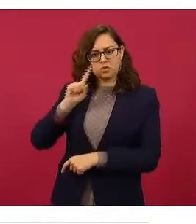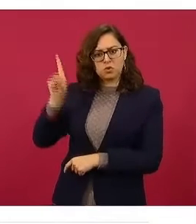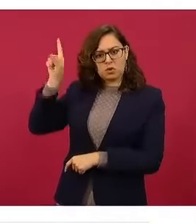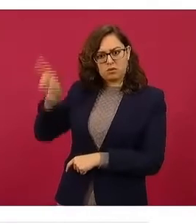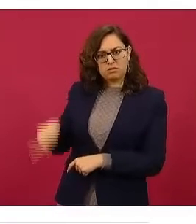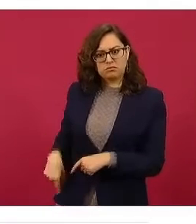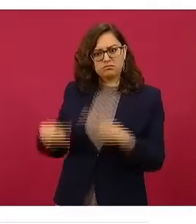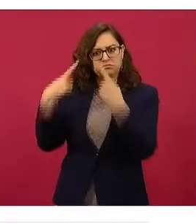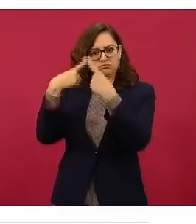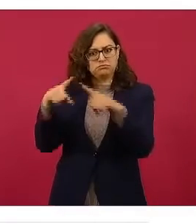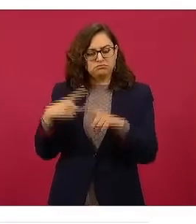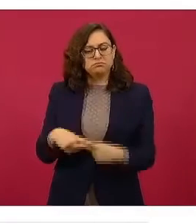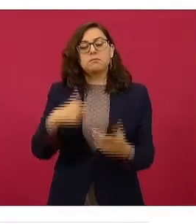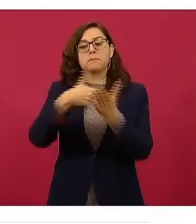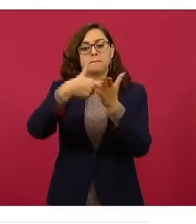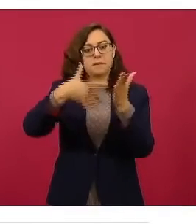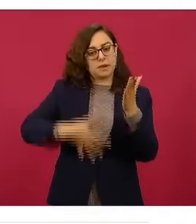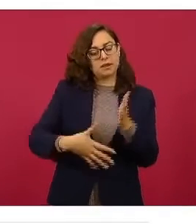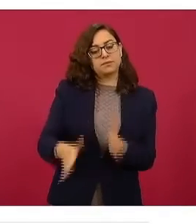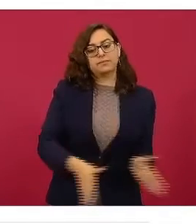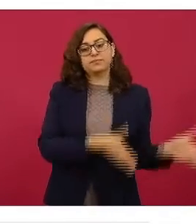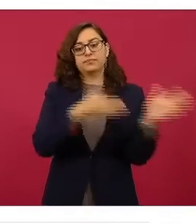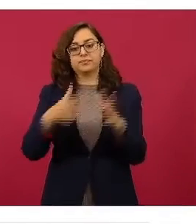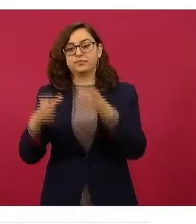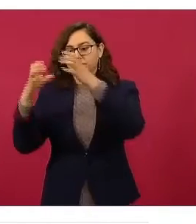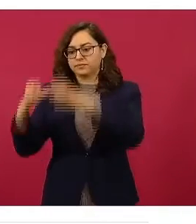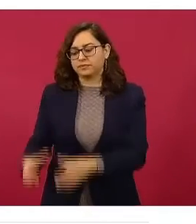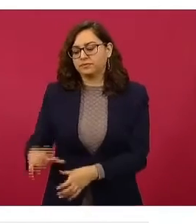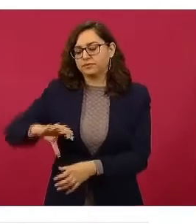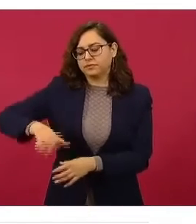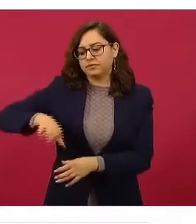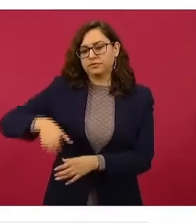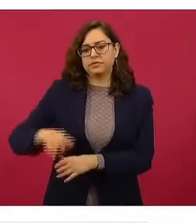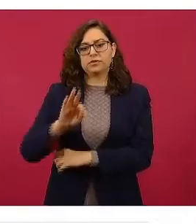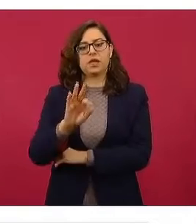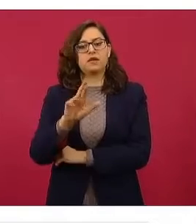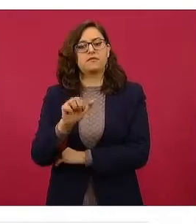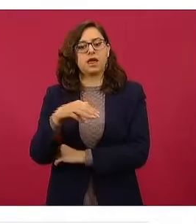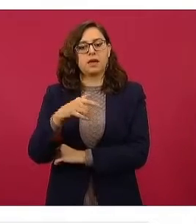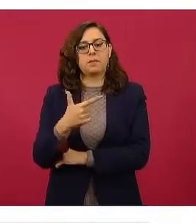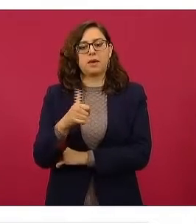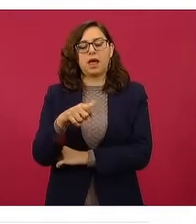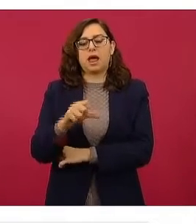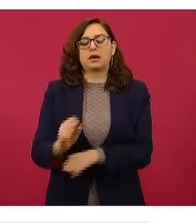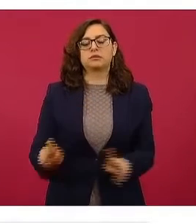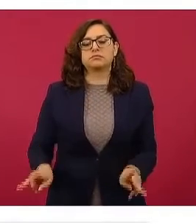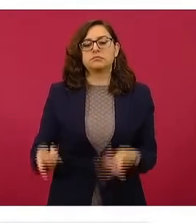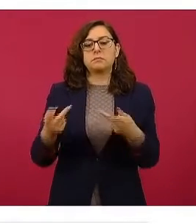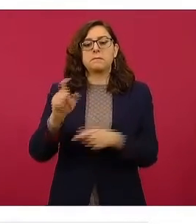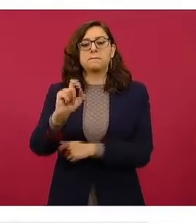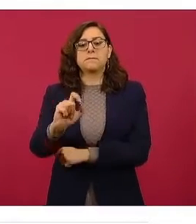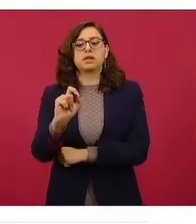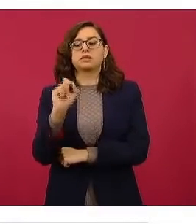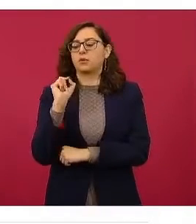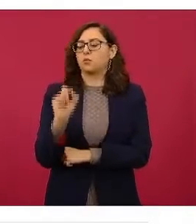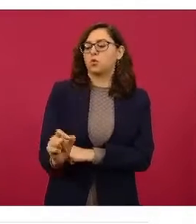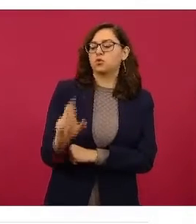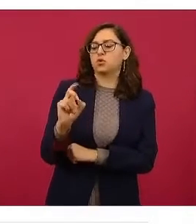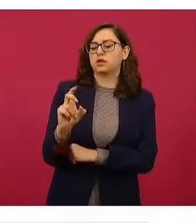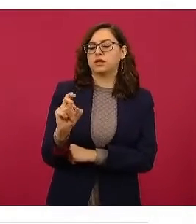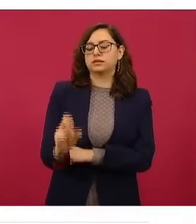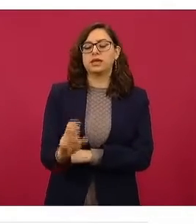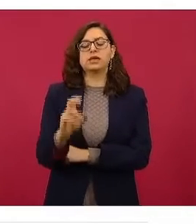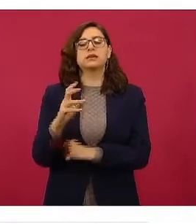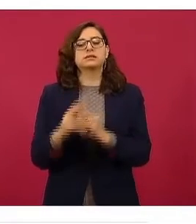estacionarios. Mientras que para cilindros Flama Gas en Sempuala, Hidalgo, 20 pesos con 30 centavos precio al